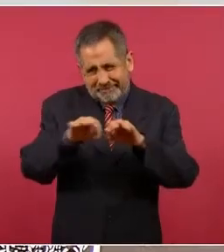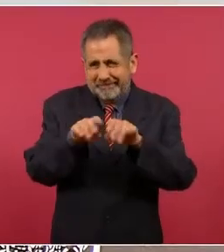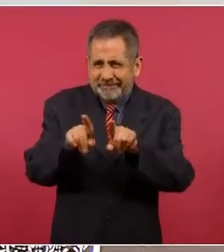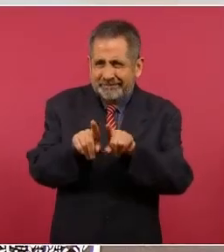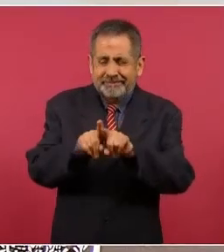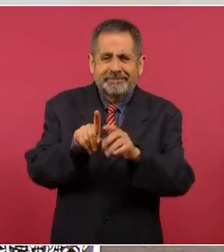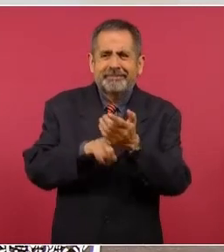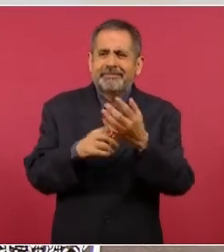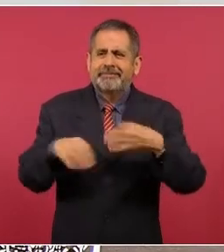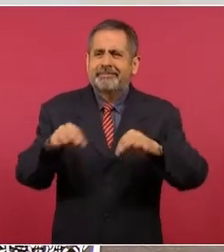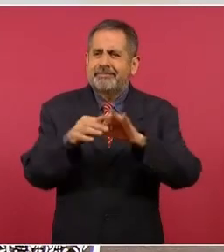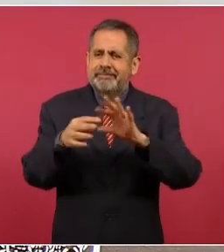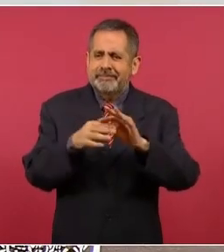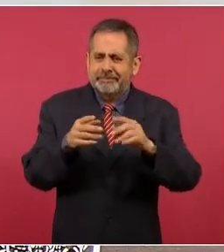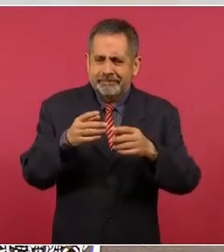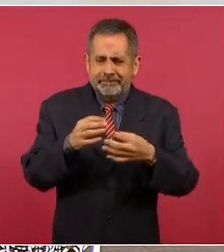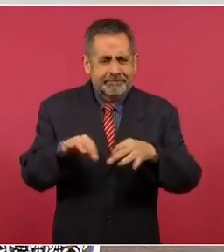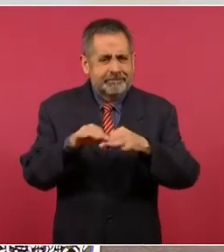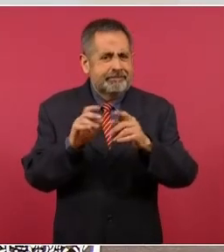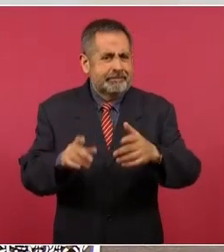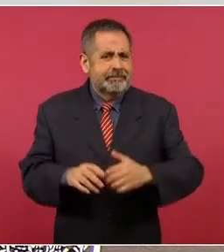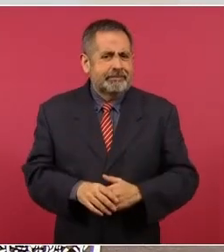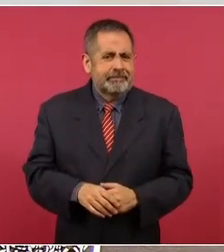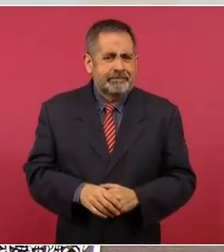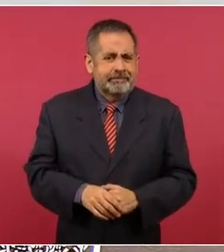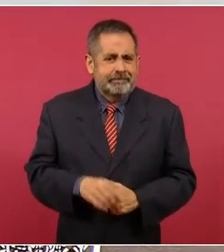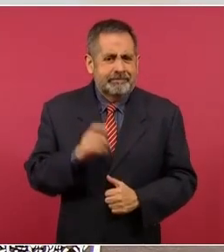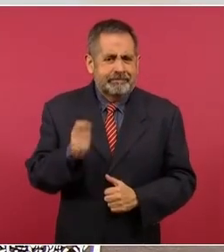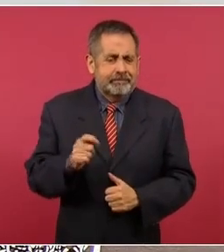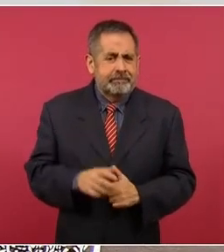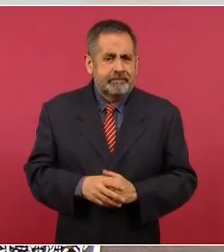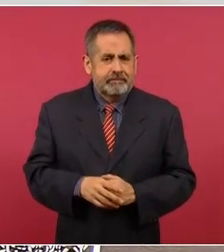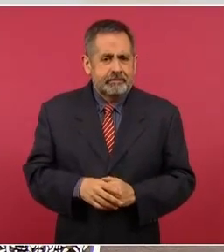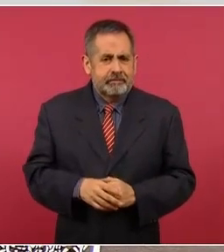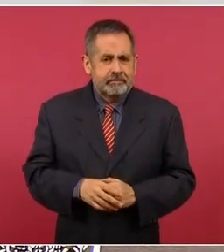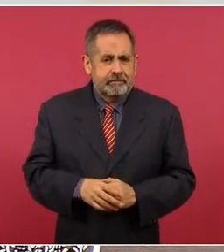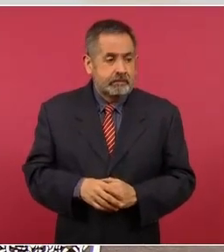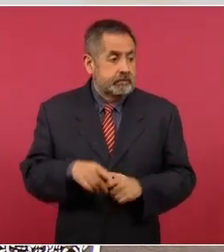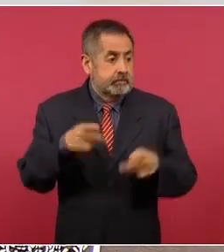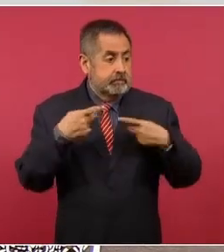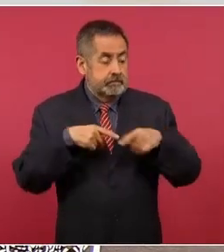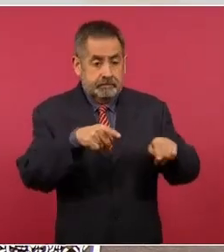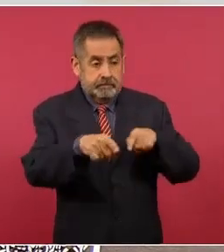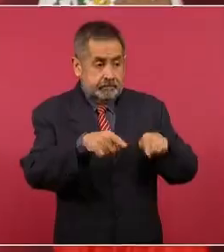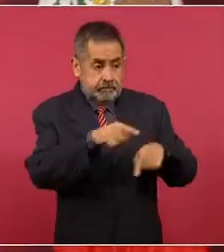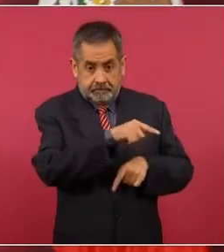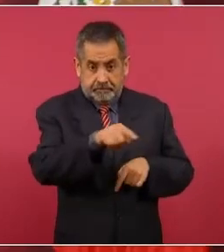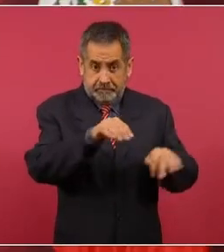es que no se despida a los trabajadores.